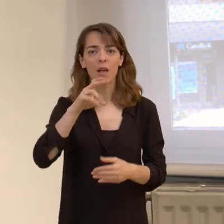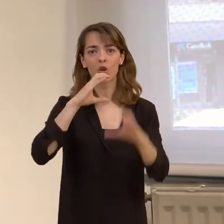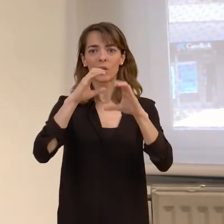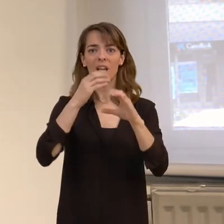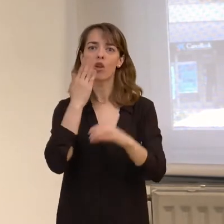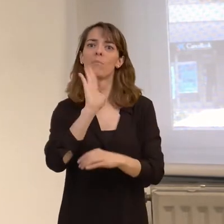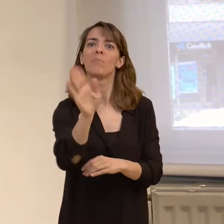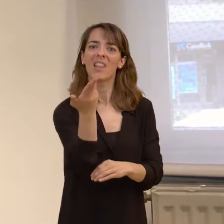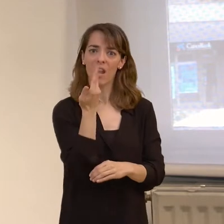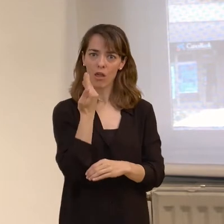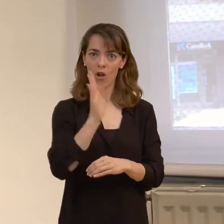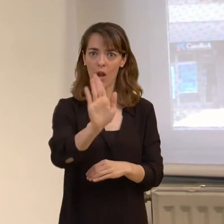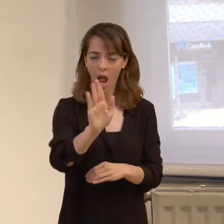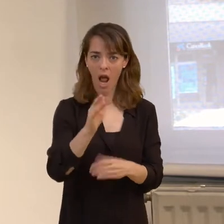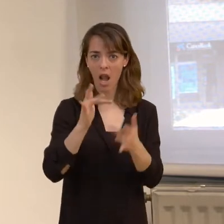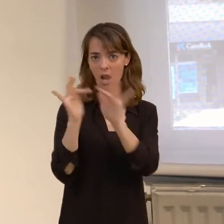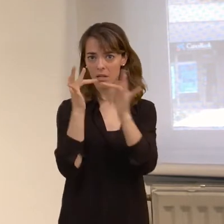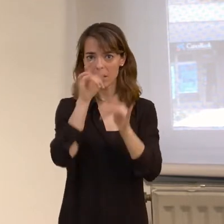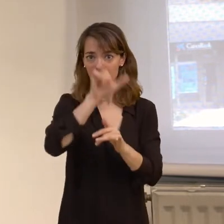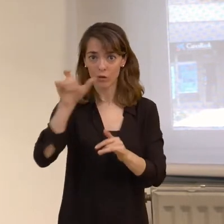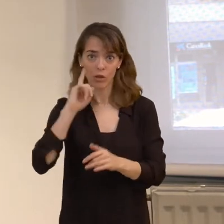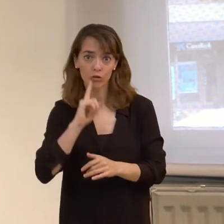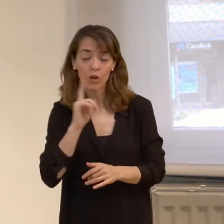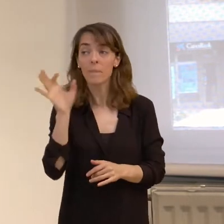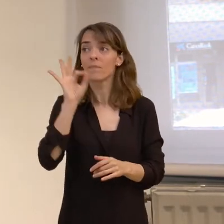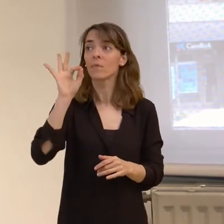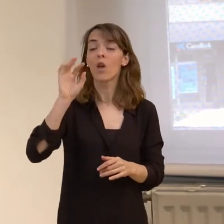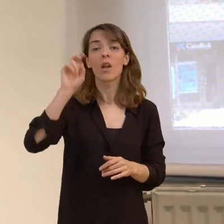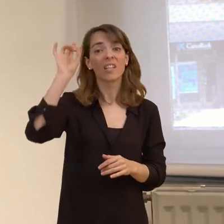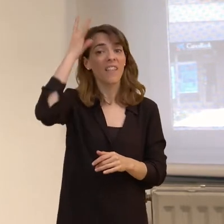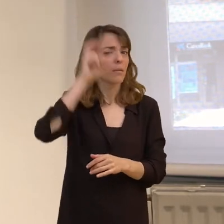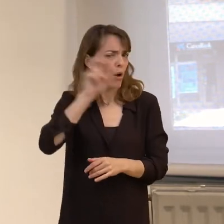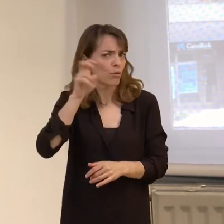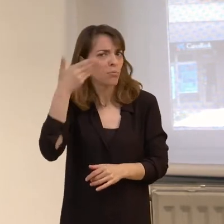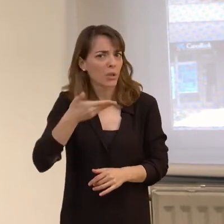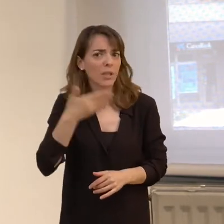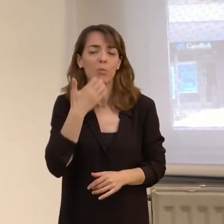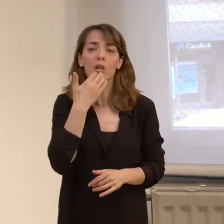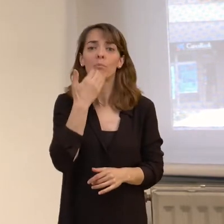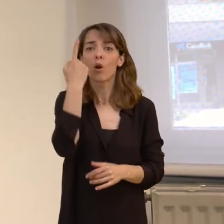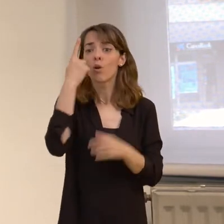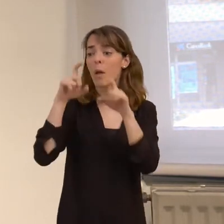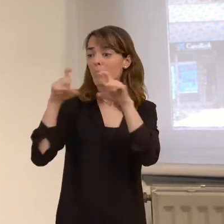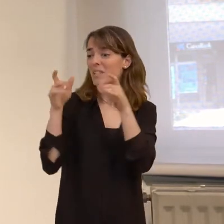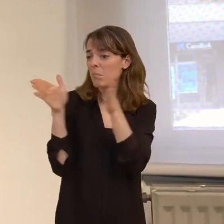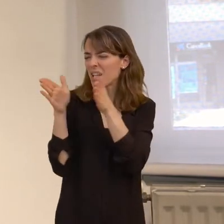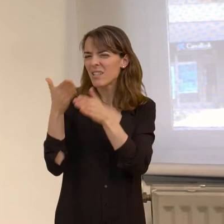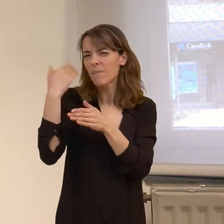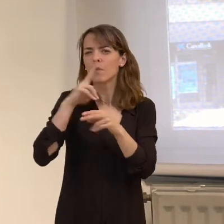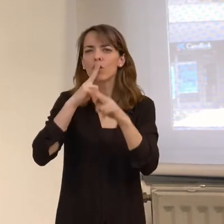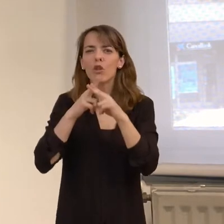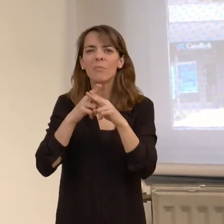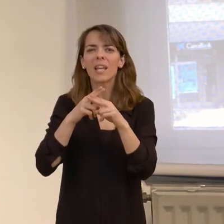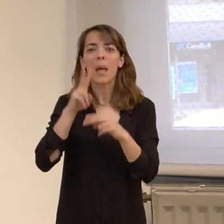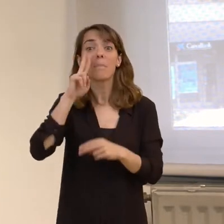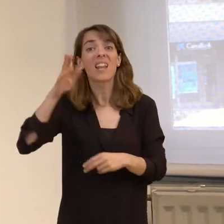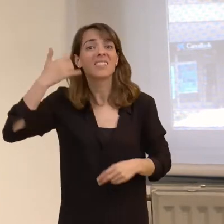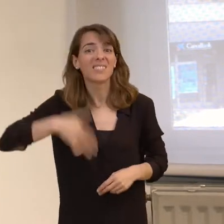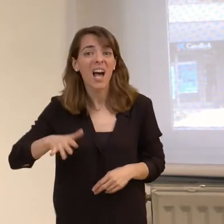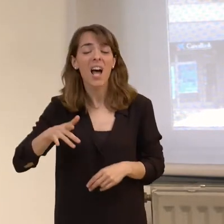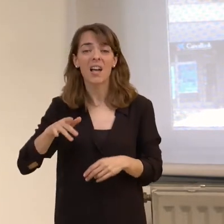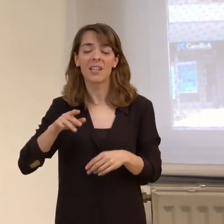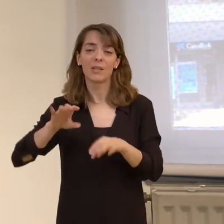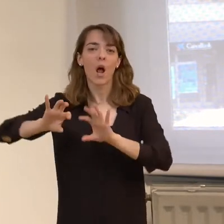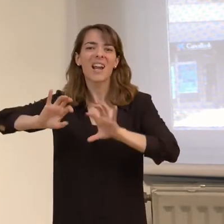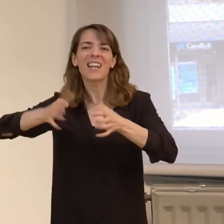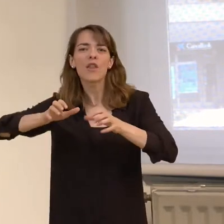bidireccional entre personas sordas. Otra iniciativa importante fue una empresa, una pequeña empresa que se llamaba Mira Ya, que era la